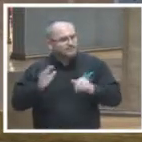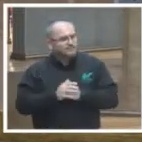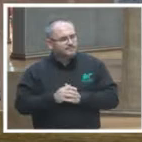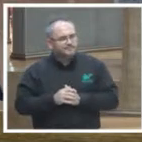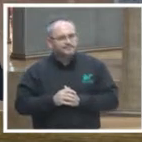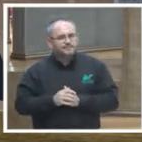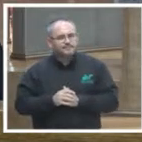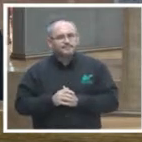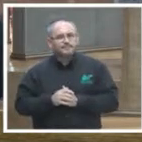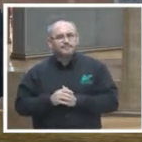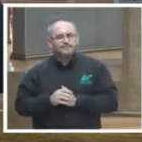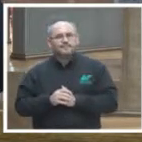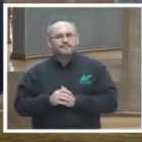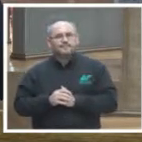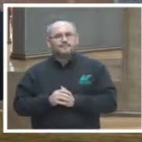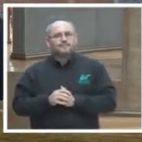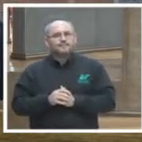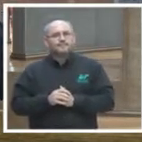eficaz